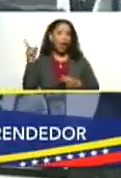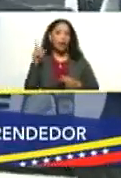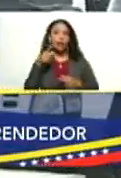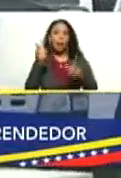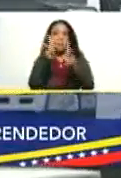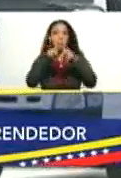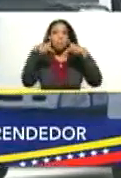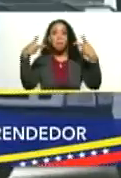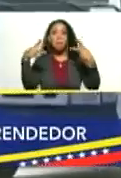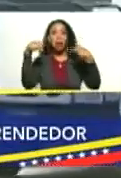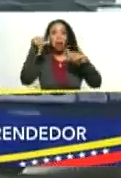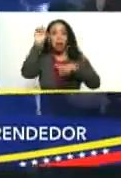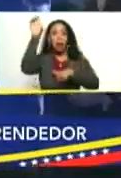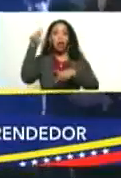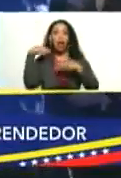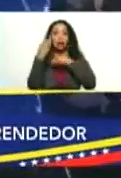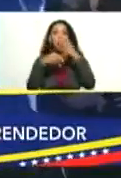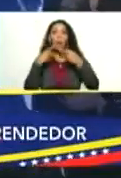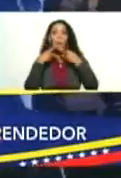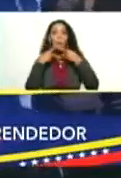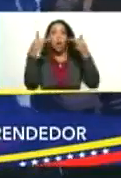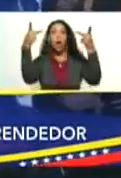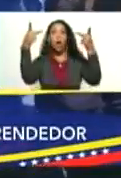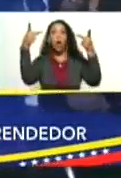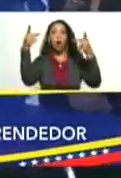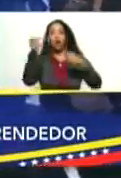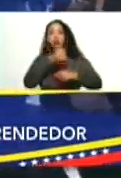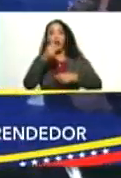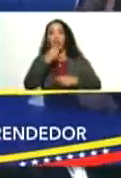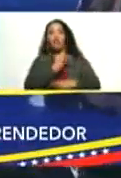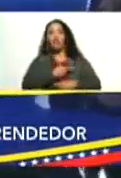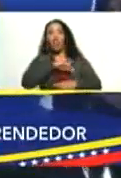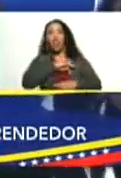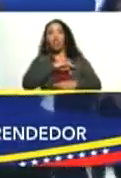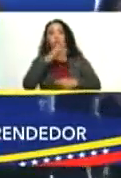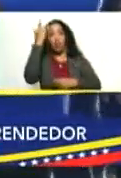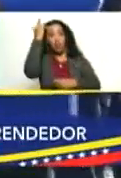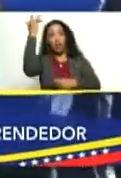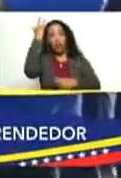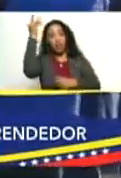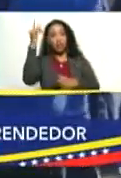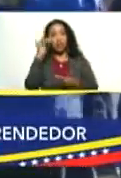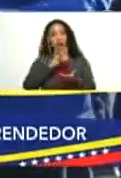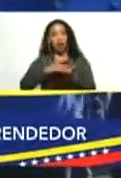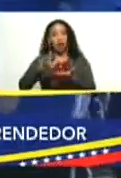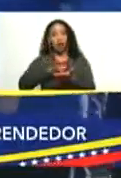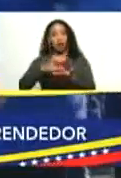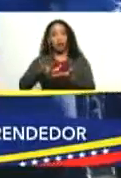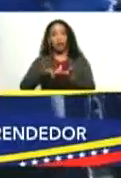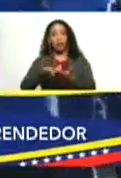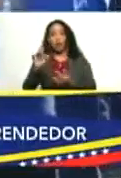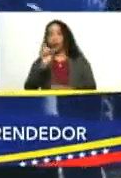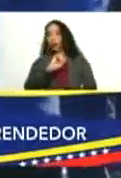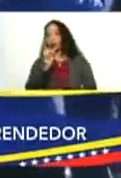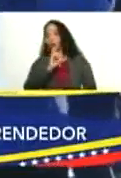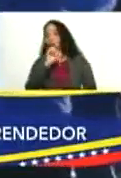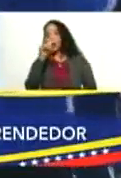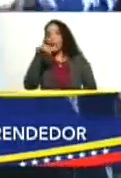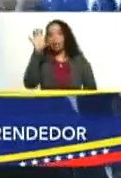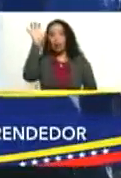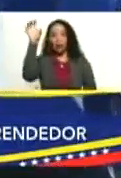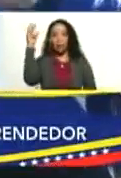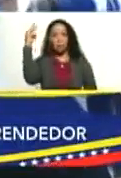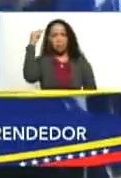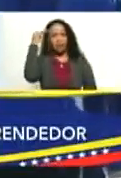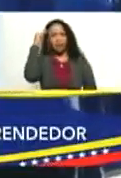que nosotros hacemos propaganda con presentadores falsos de inteligencia artificial. No, El País, a las